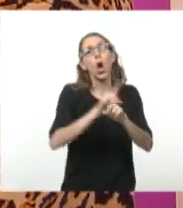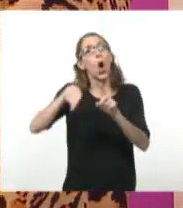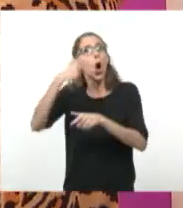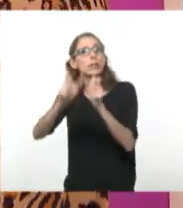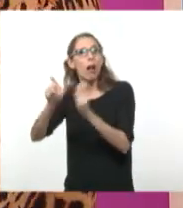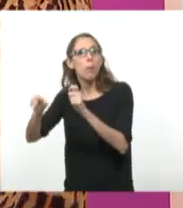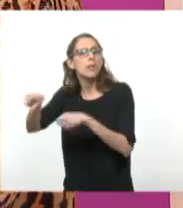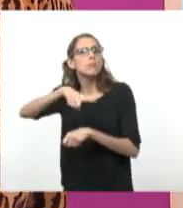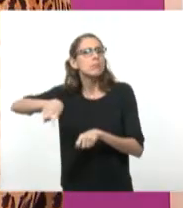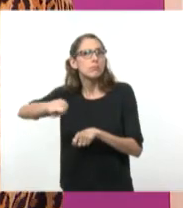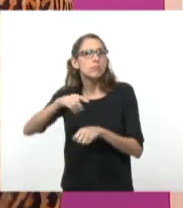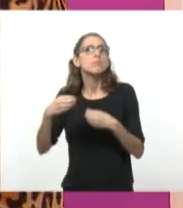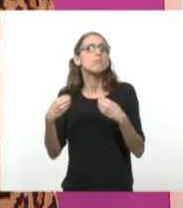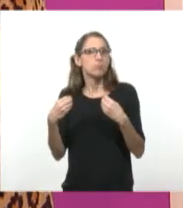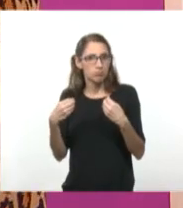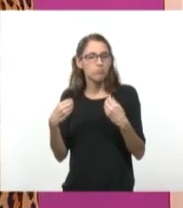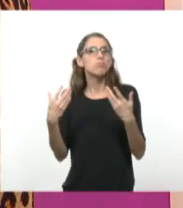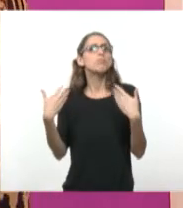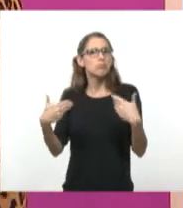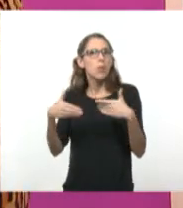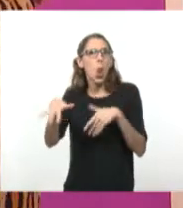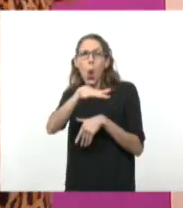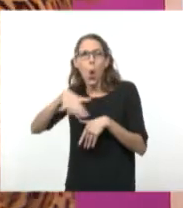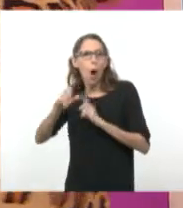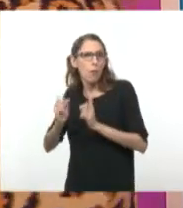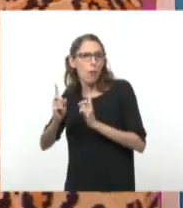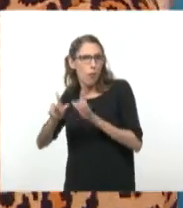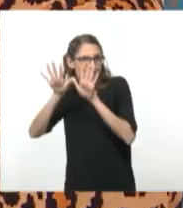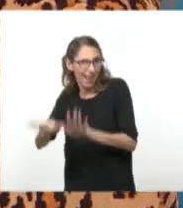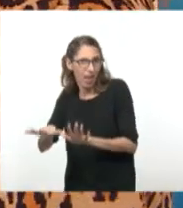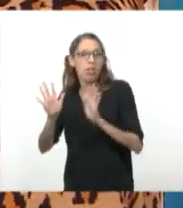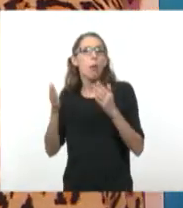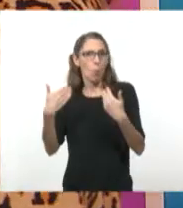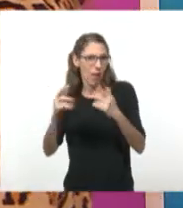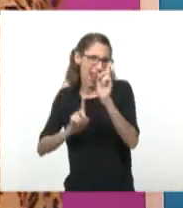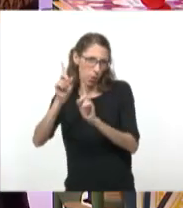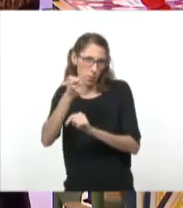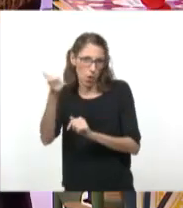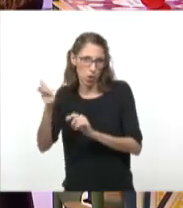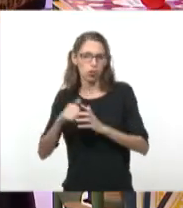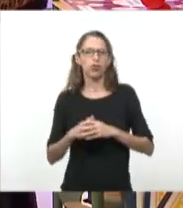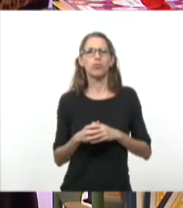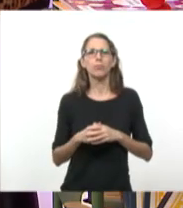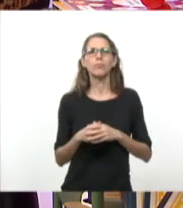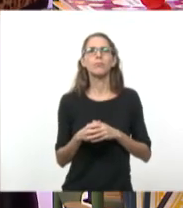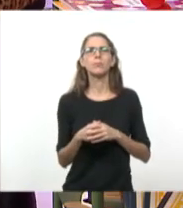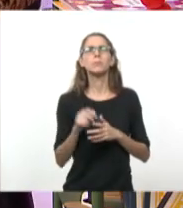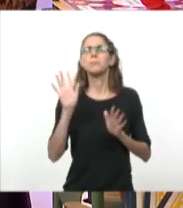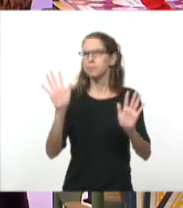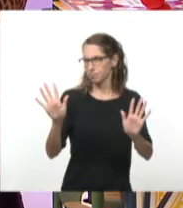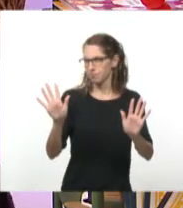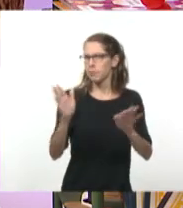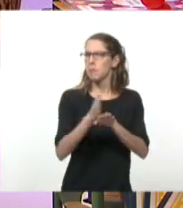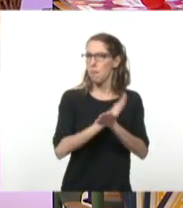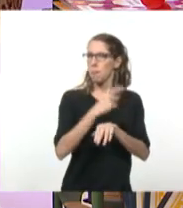poder quedarse en la región de la Sierra Maestra. Y... ¿Y qué sucede? O sea, primero, te hago una